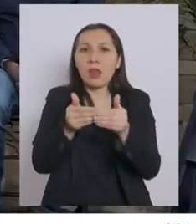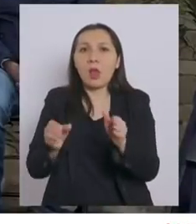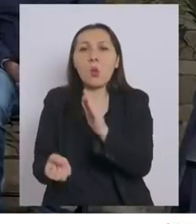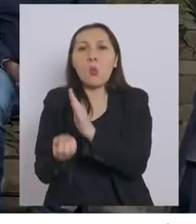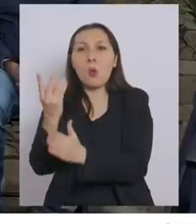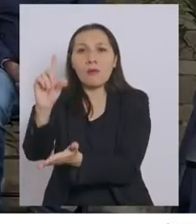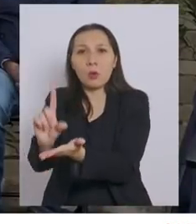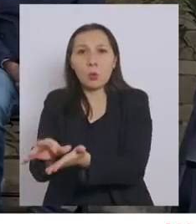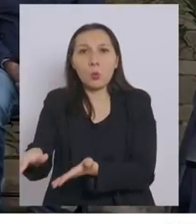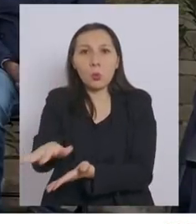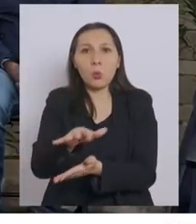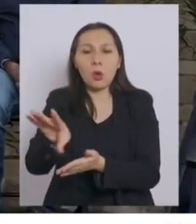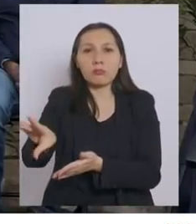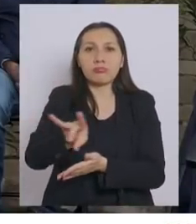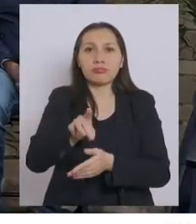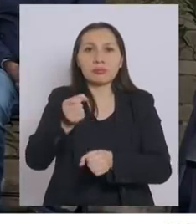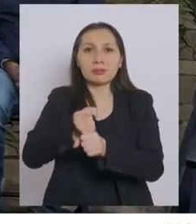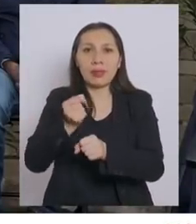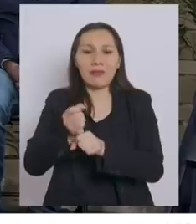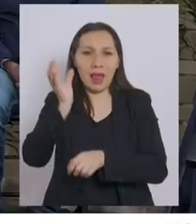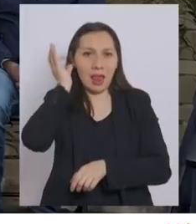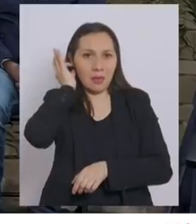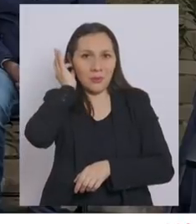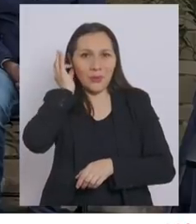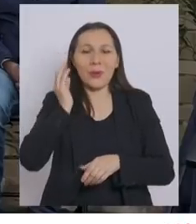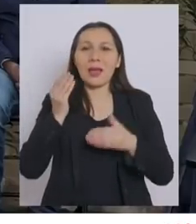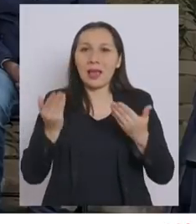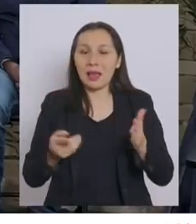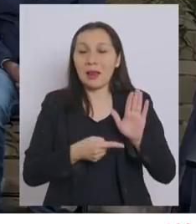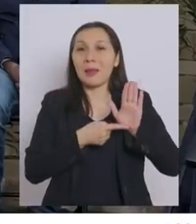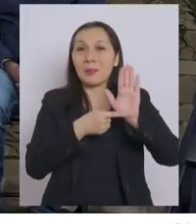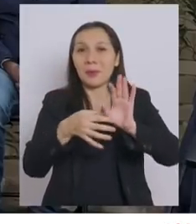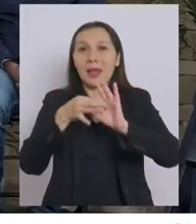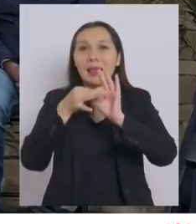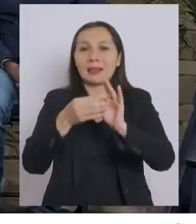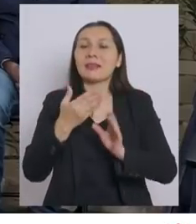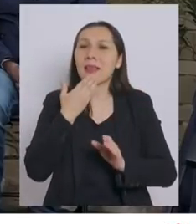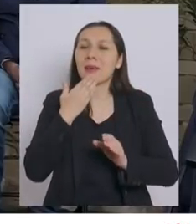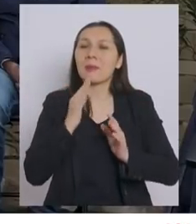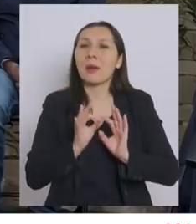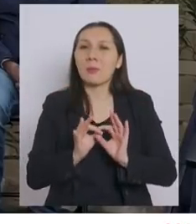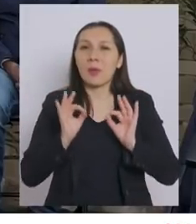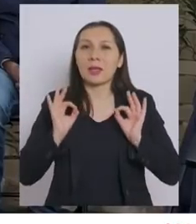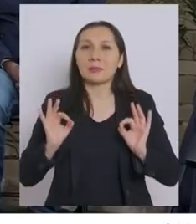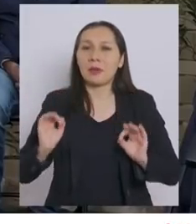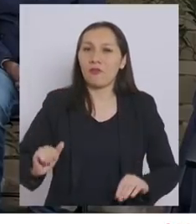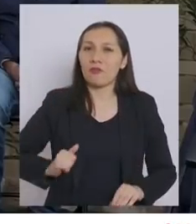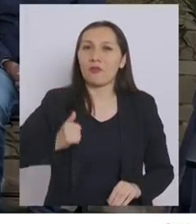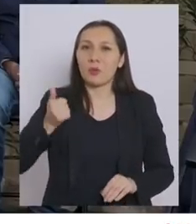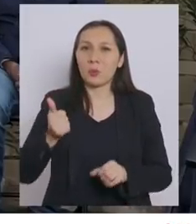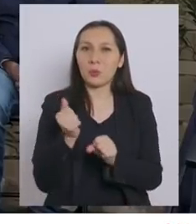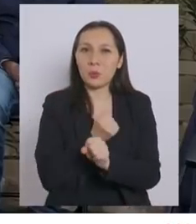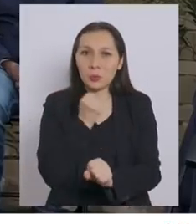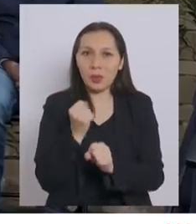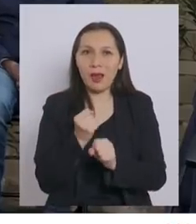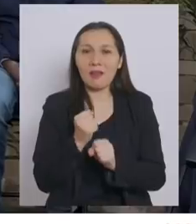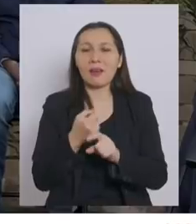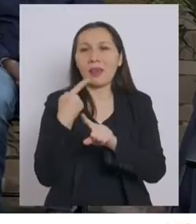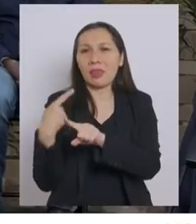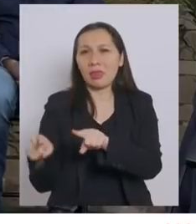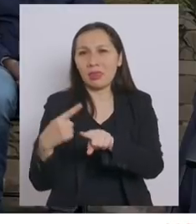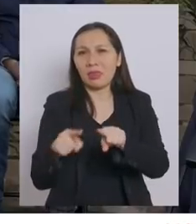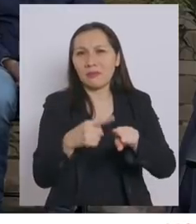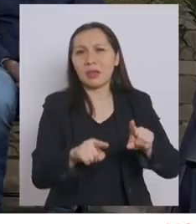espacios para la empleabilidad femenina. Quiero destacar y agradecer también muy especialmente la voluntad y el trabajo que en